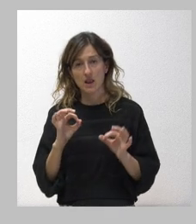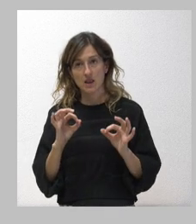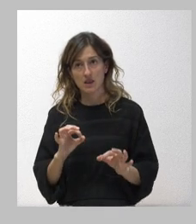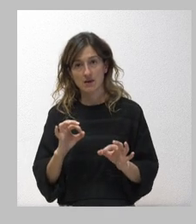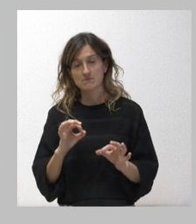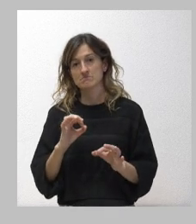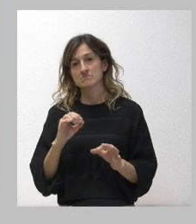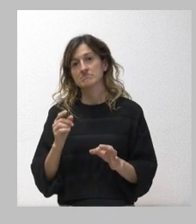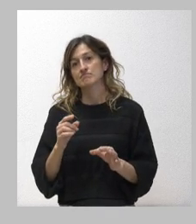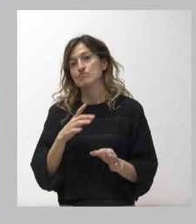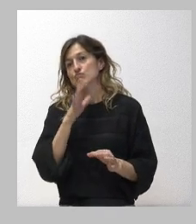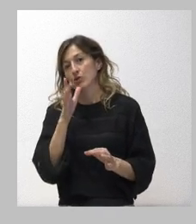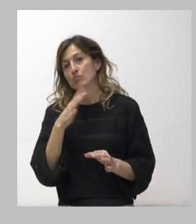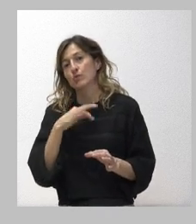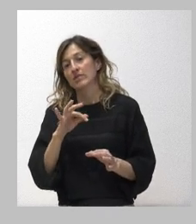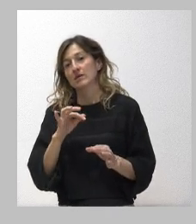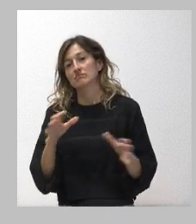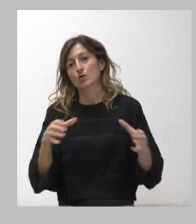de tramitarse de manera conjunta.